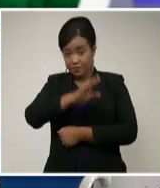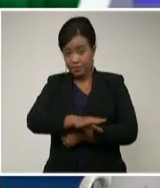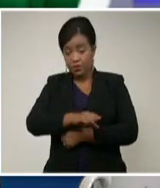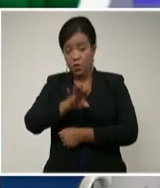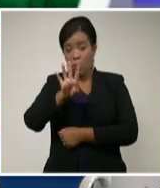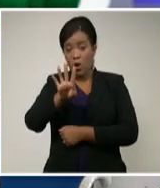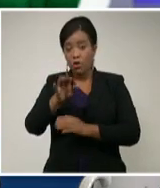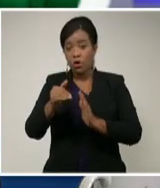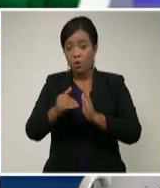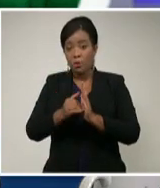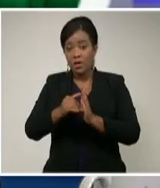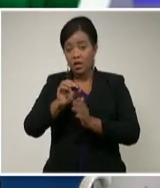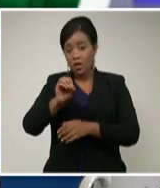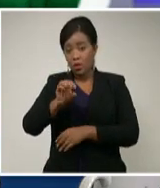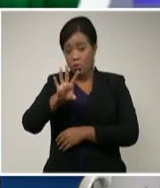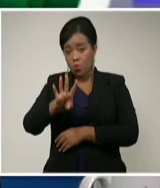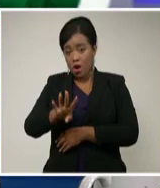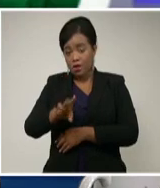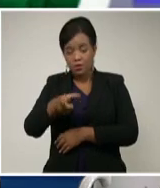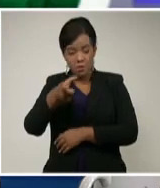.004 están en vigilancia.